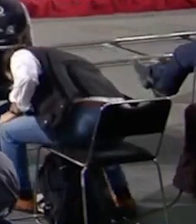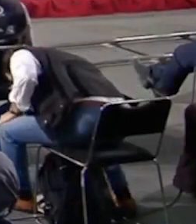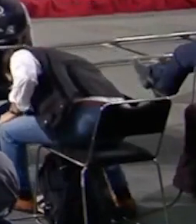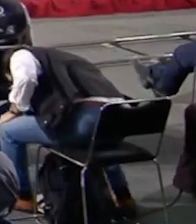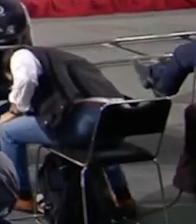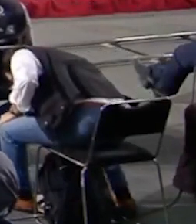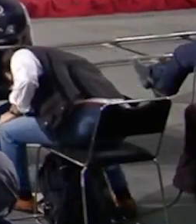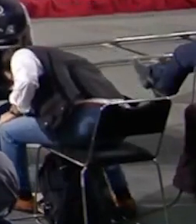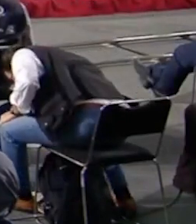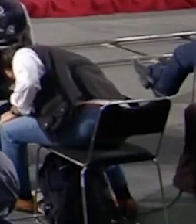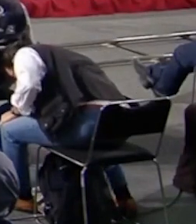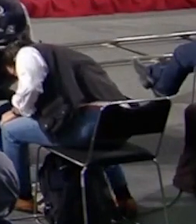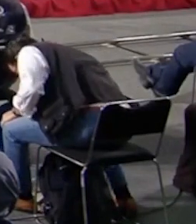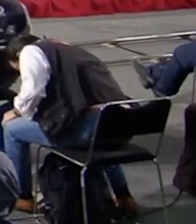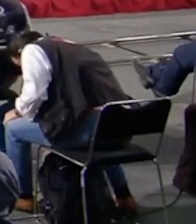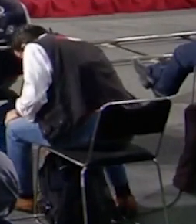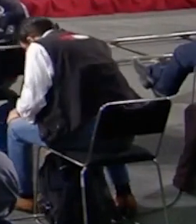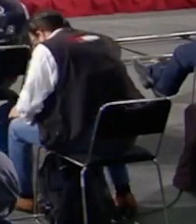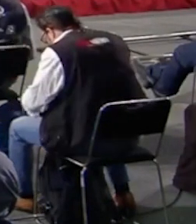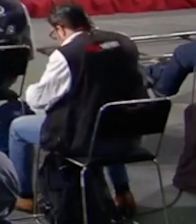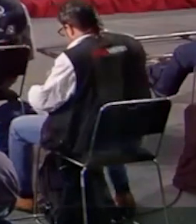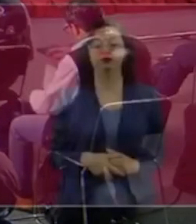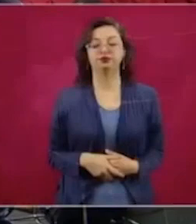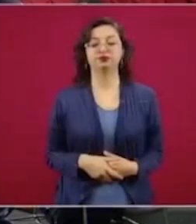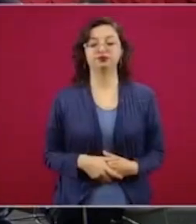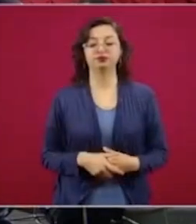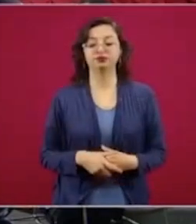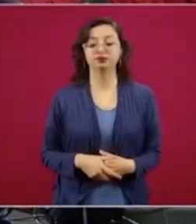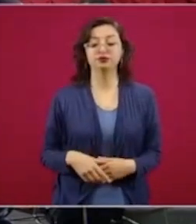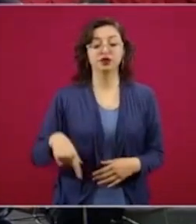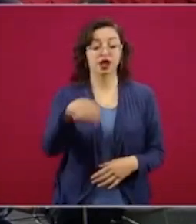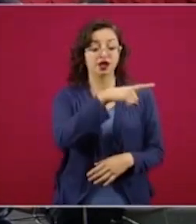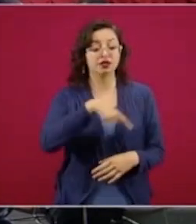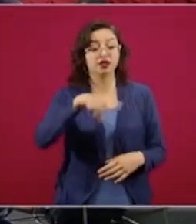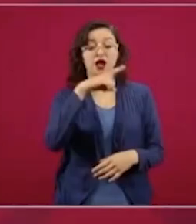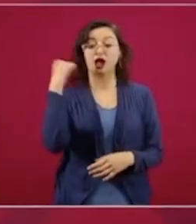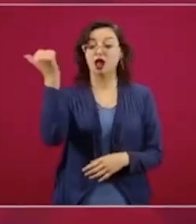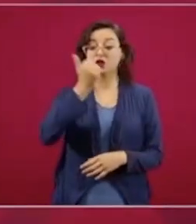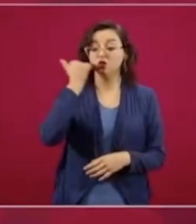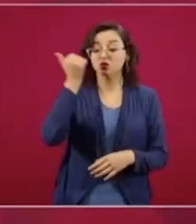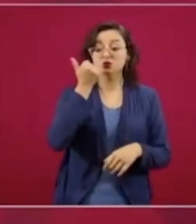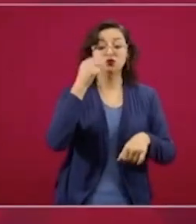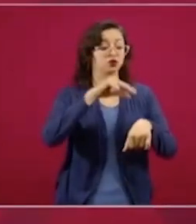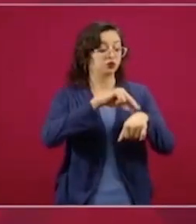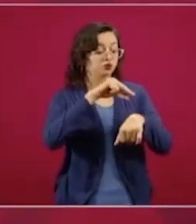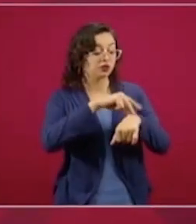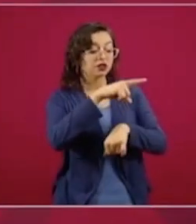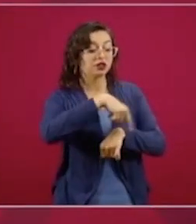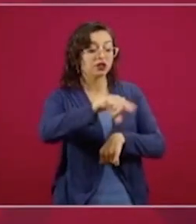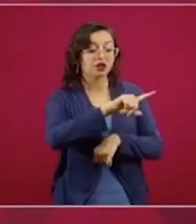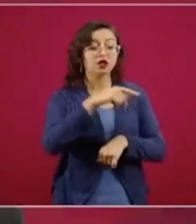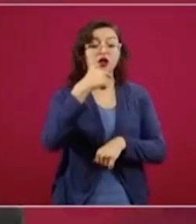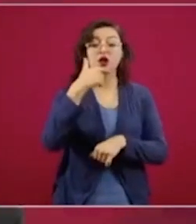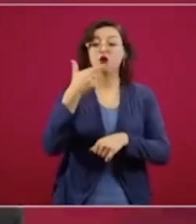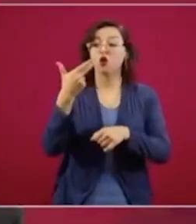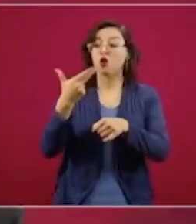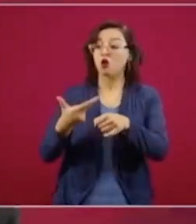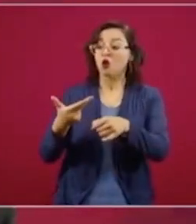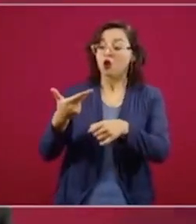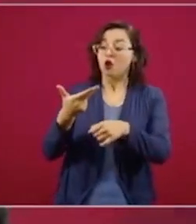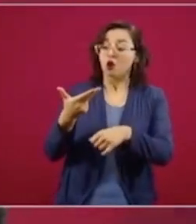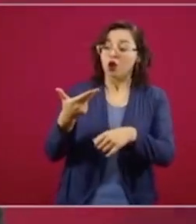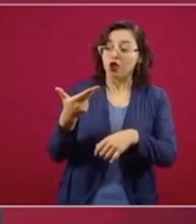voluntaria. Los estudiantes de medicina que quieran regresar a las prácticas, digamos al internado, lo podrán hacer.